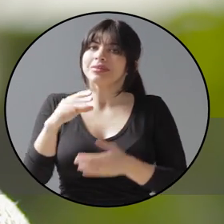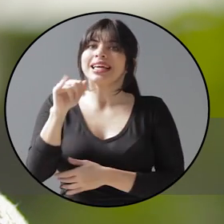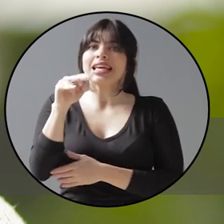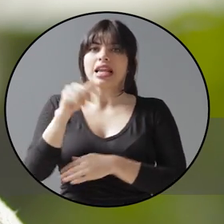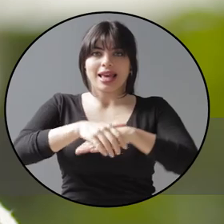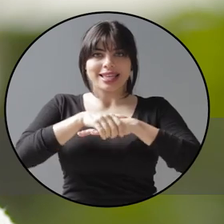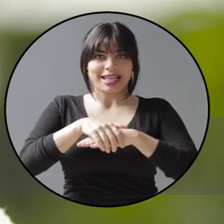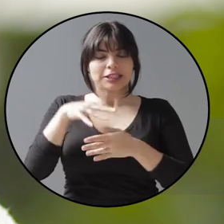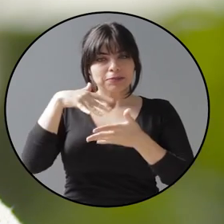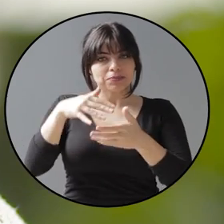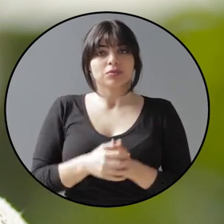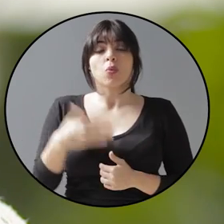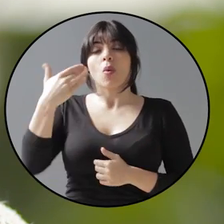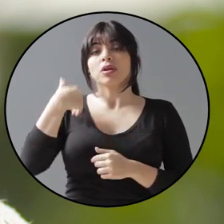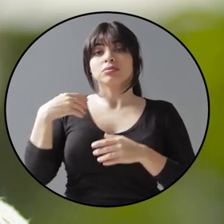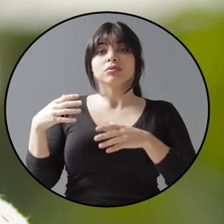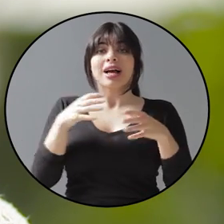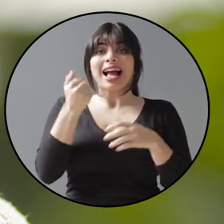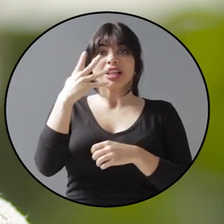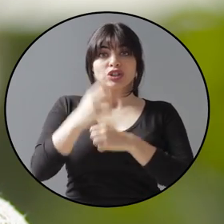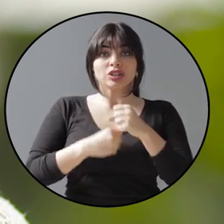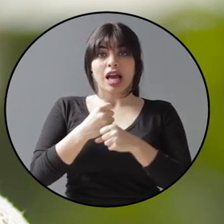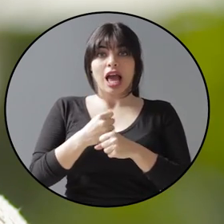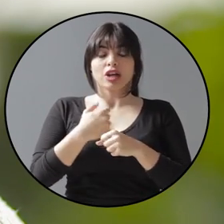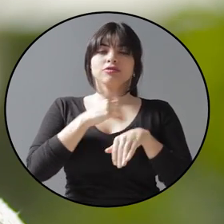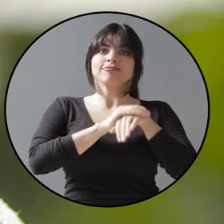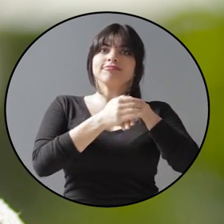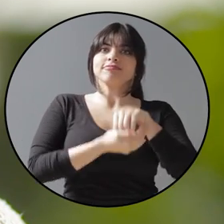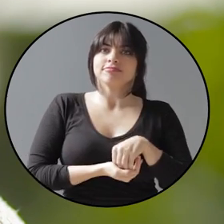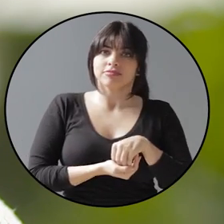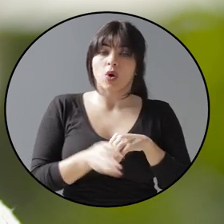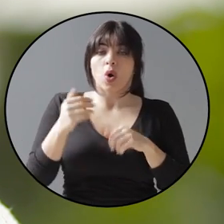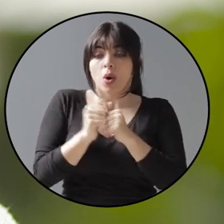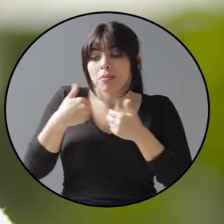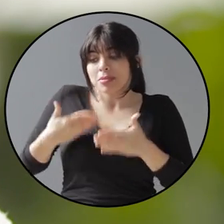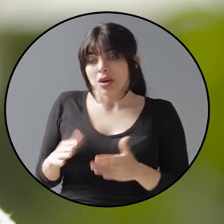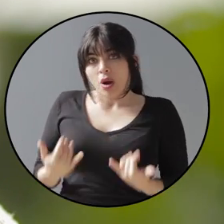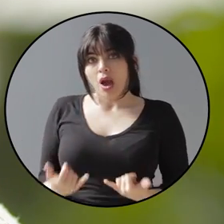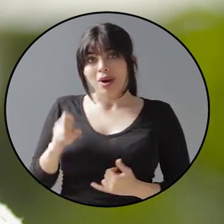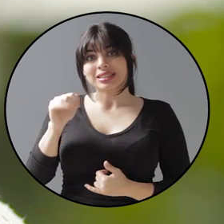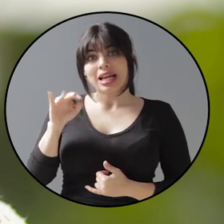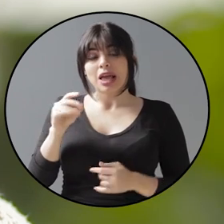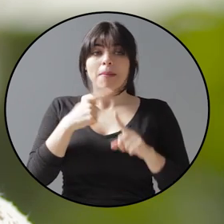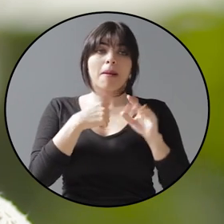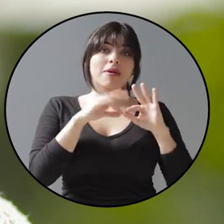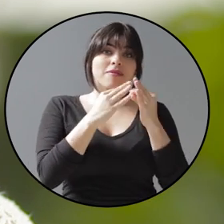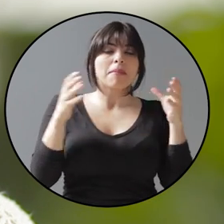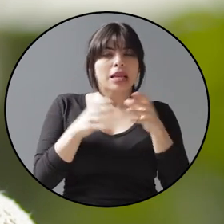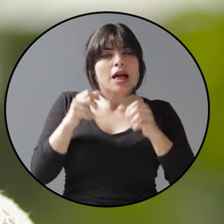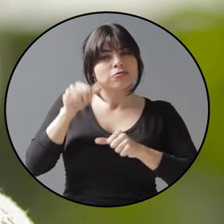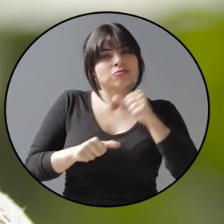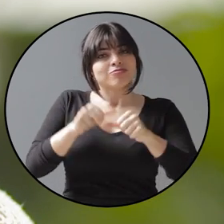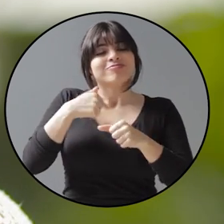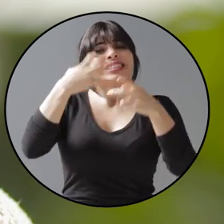IMA. A los 14 años fui madre. Hoy, junto a mi hijo Santiago y mi familia, seguimos adelante. Quiero